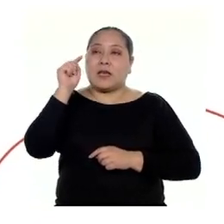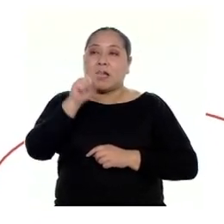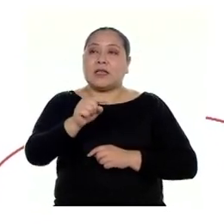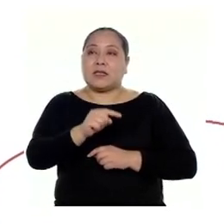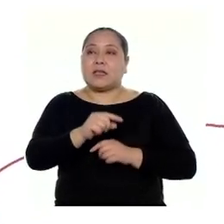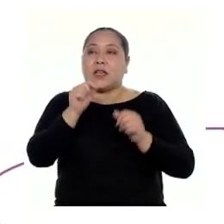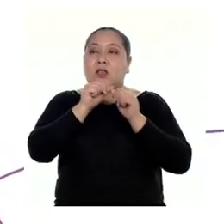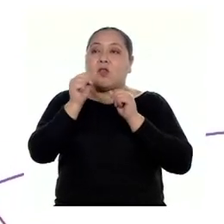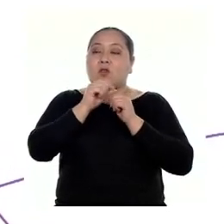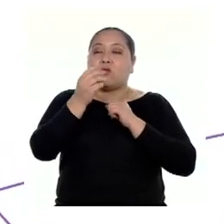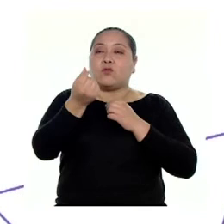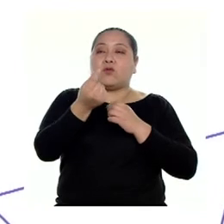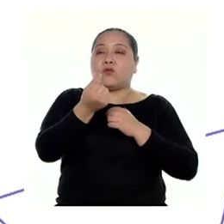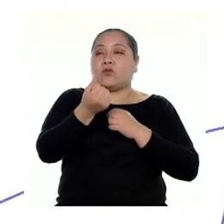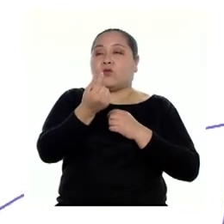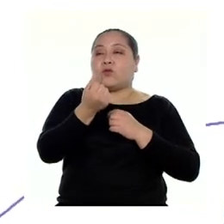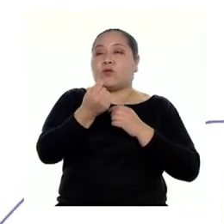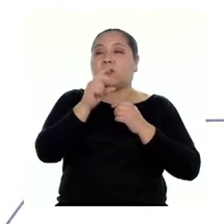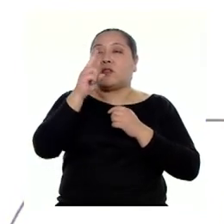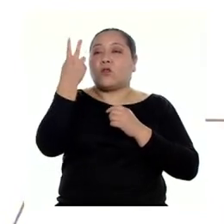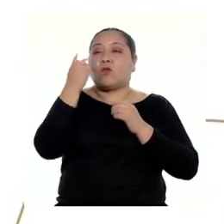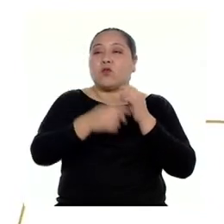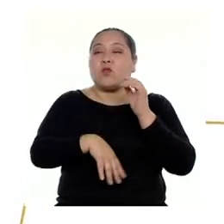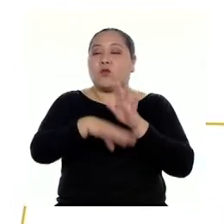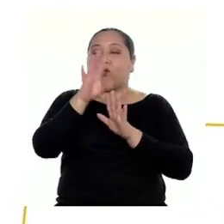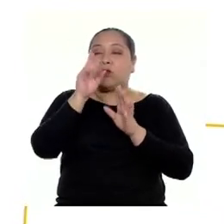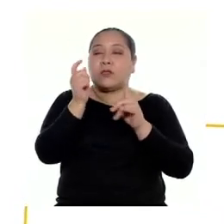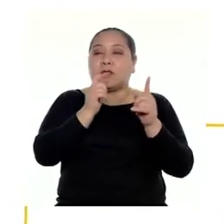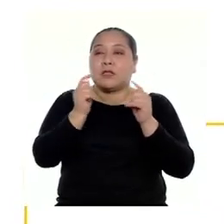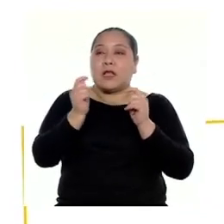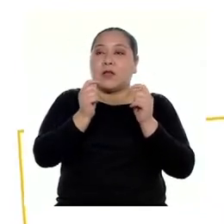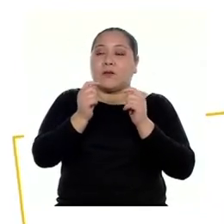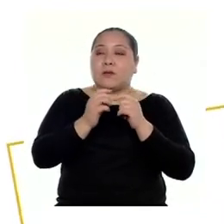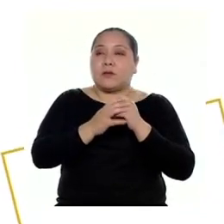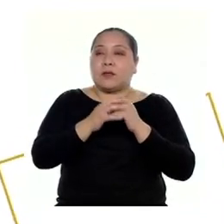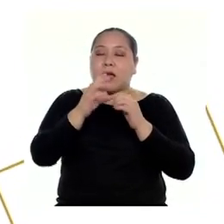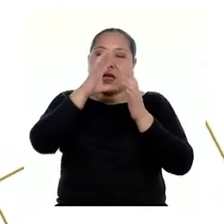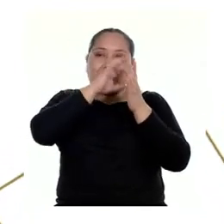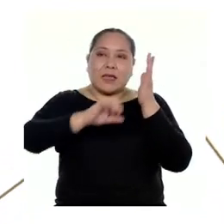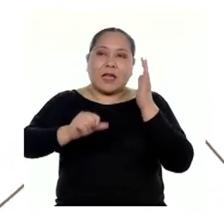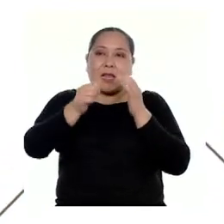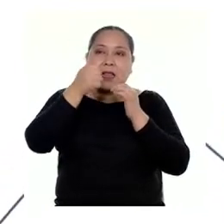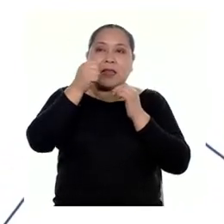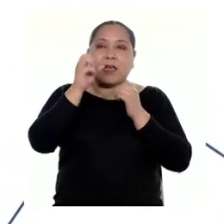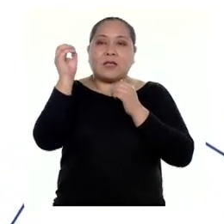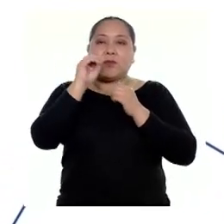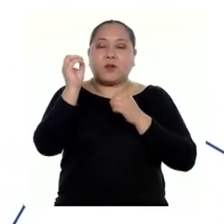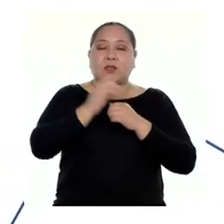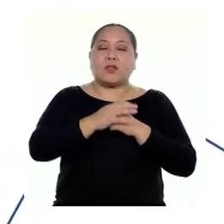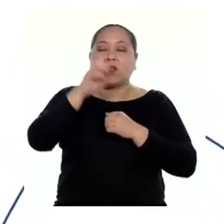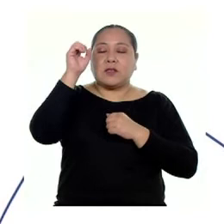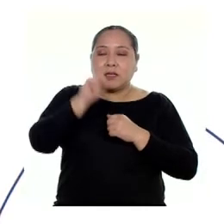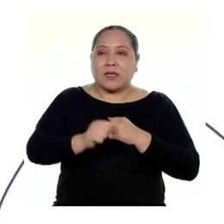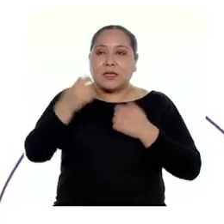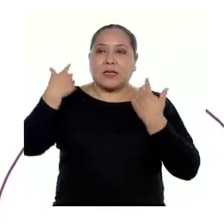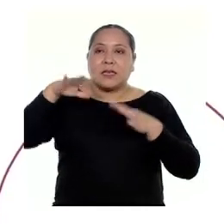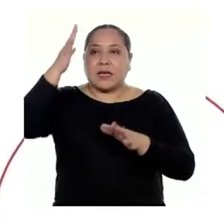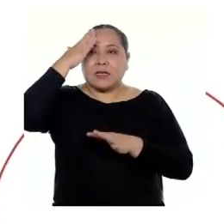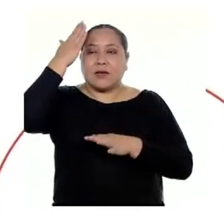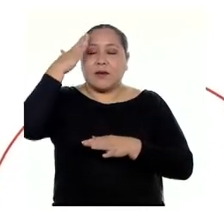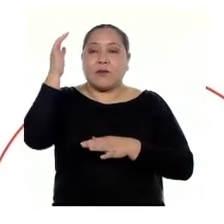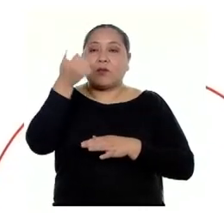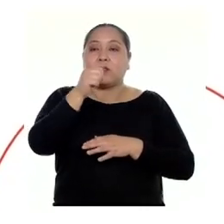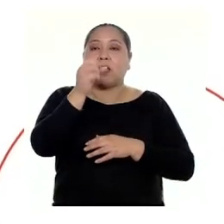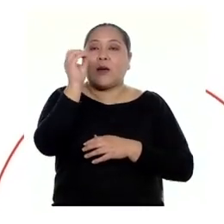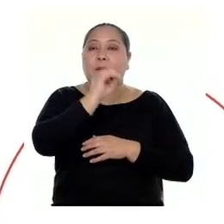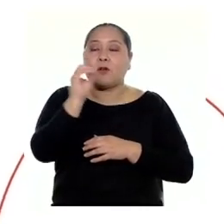precio normal del segundo televisor. Ahora tendríamos que quitarle el descuento del 10%. Así es. Ya que sabemos que el